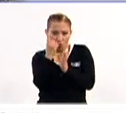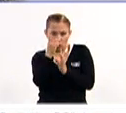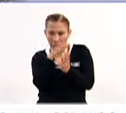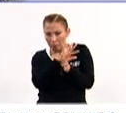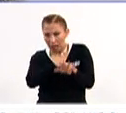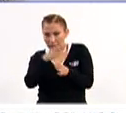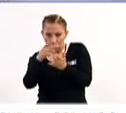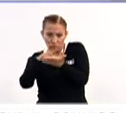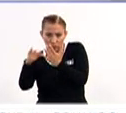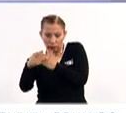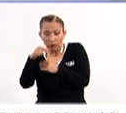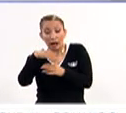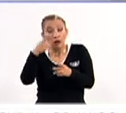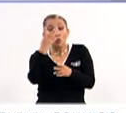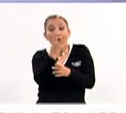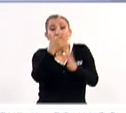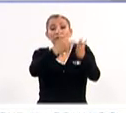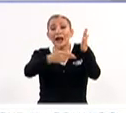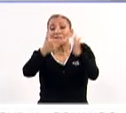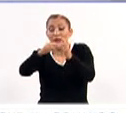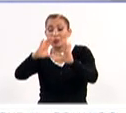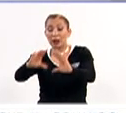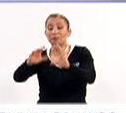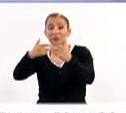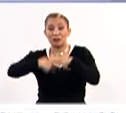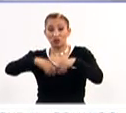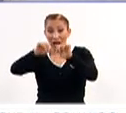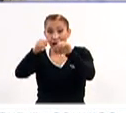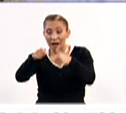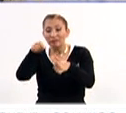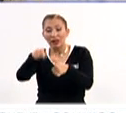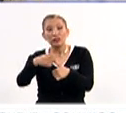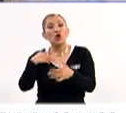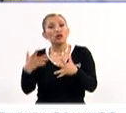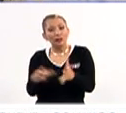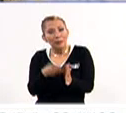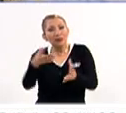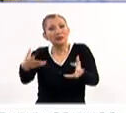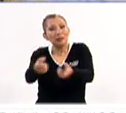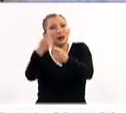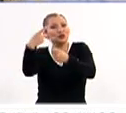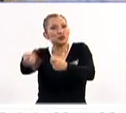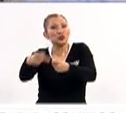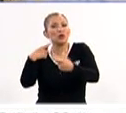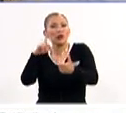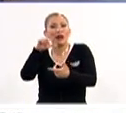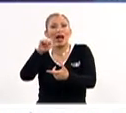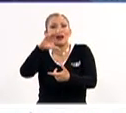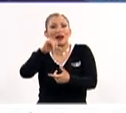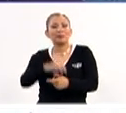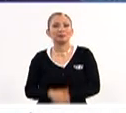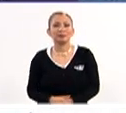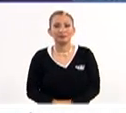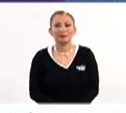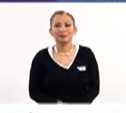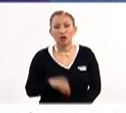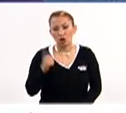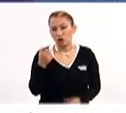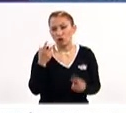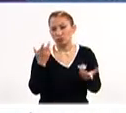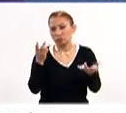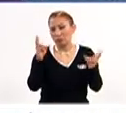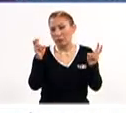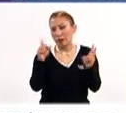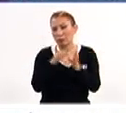logró hacer cuatro talleres para estos artesanos y entonces se volvió a recuperar toda esta parte de la laca. Hay casos también que tienen que ver, por ejemplo, con la